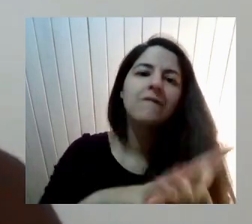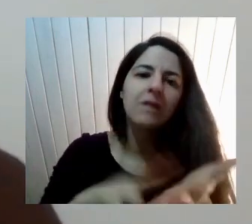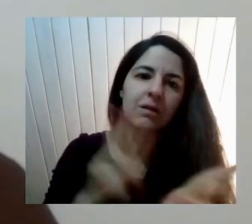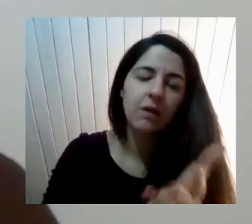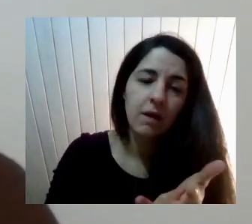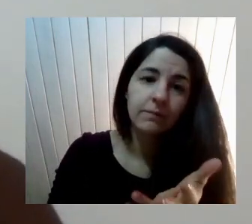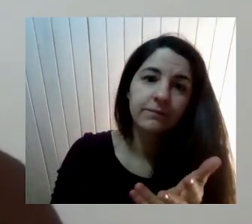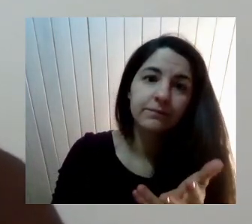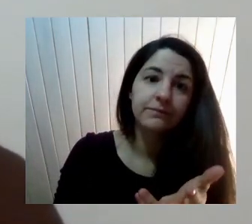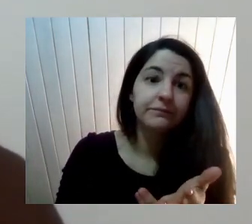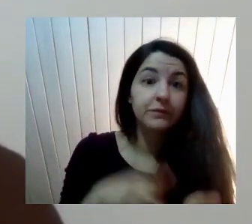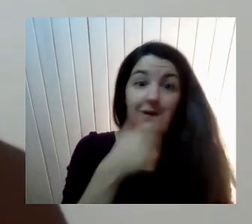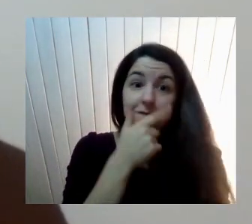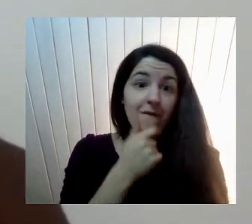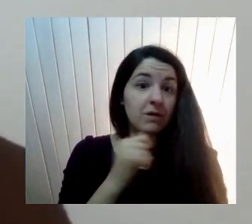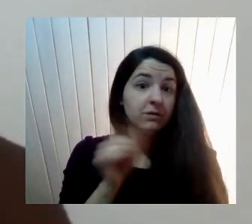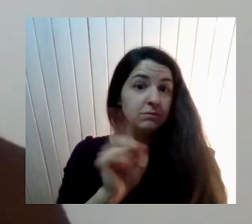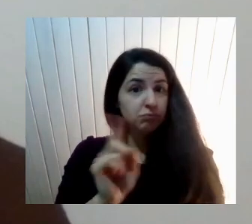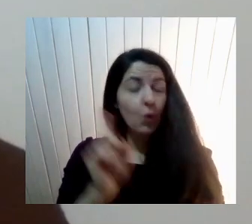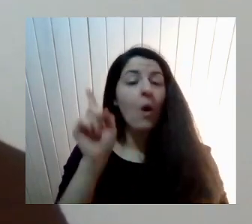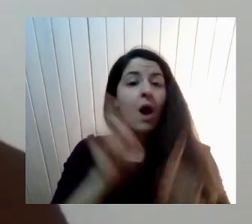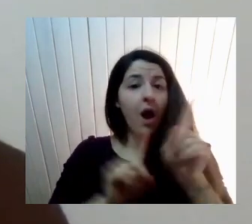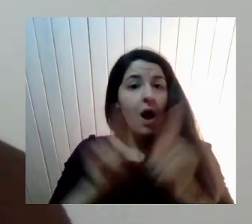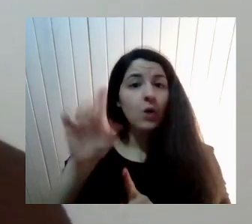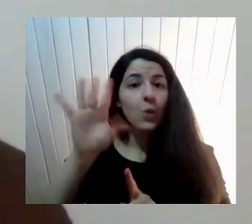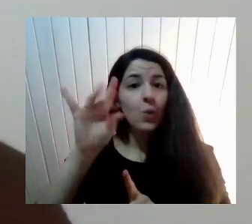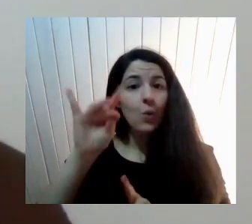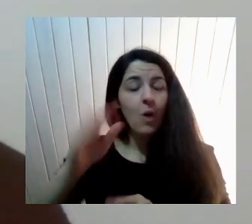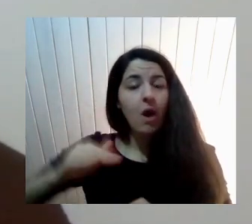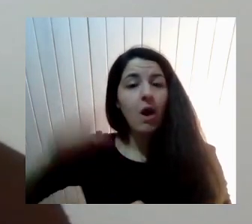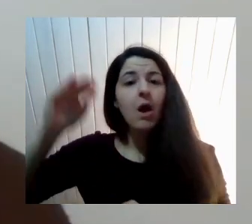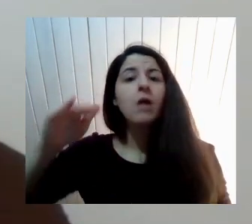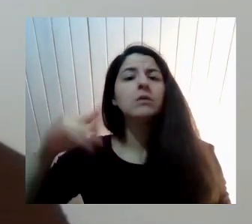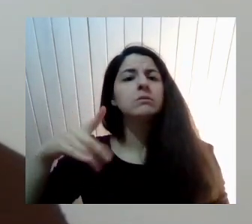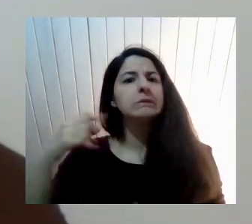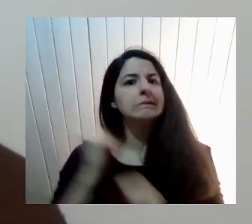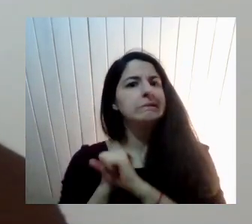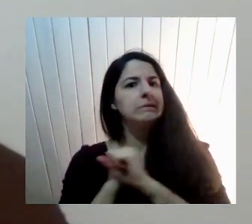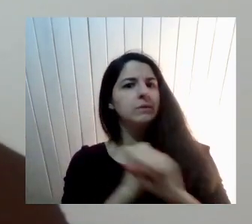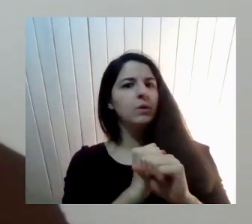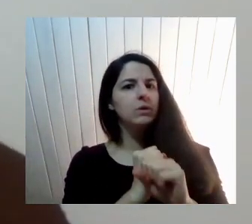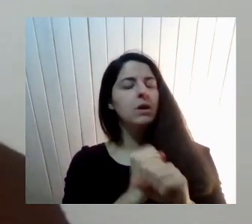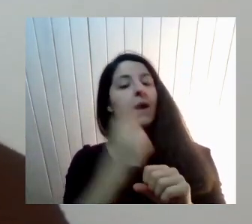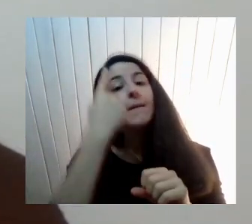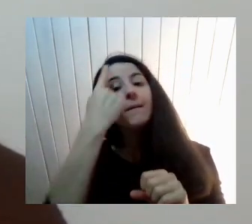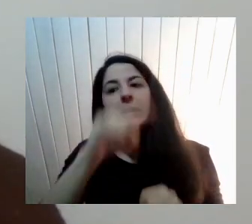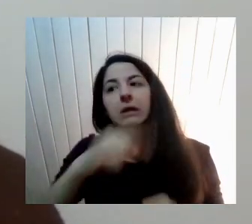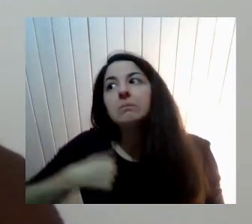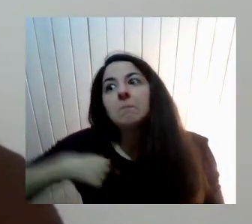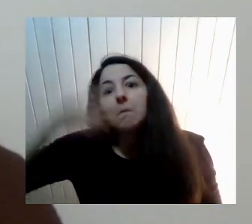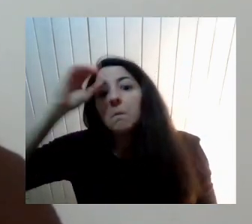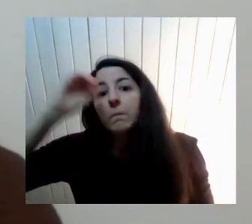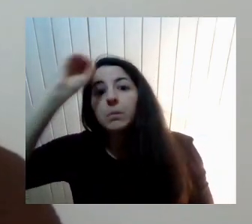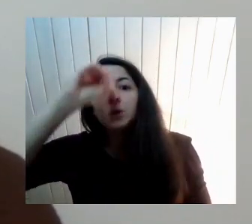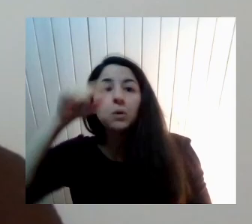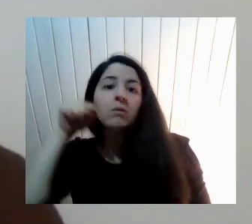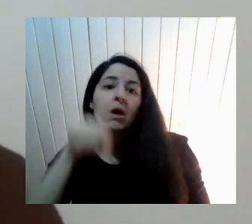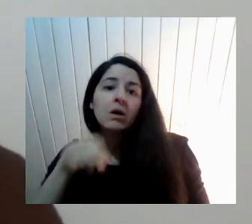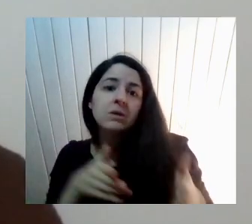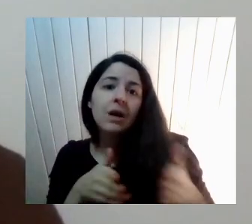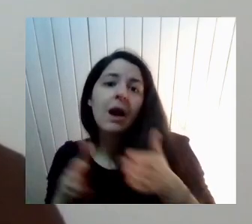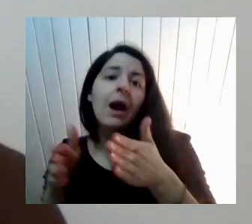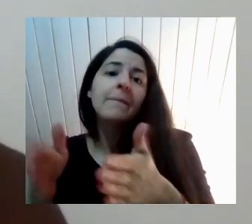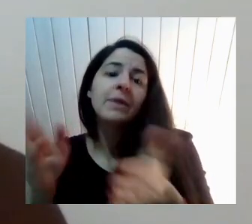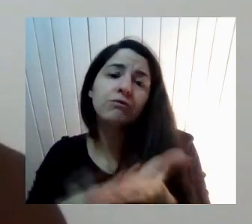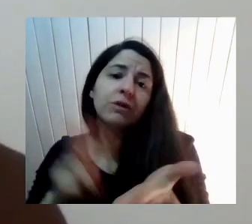Súper Resistente A Que Esas Cosas Ocurran Pero A mí Me da La Impresión Que Ese Es El Único Camino Para Que Todo Se Sienta Parte De Esa